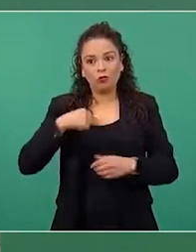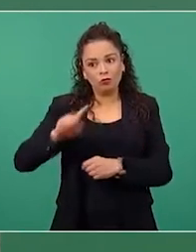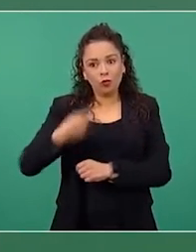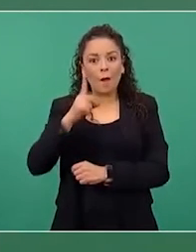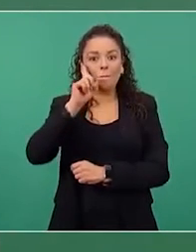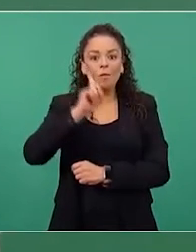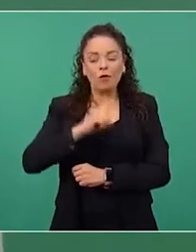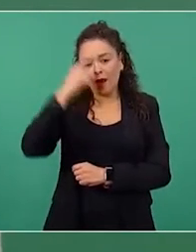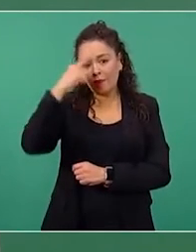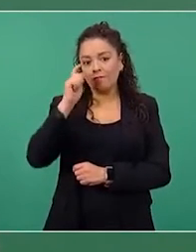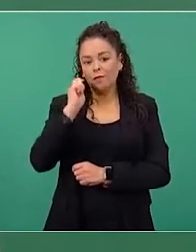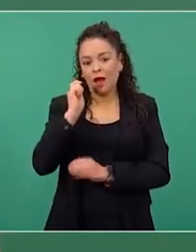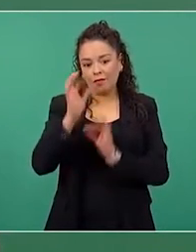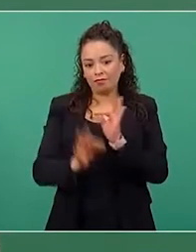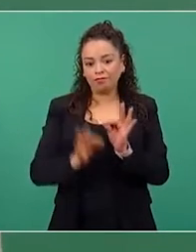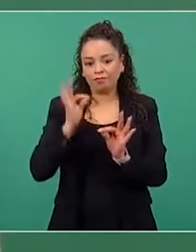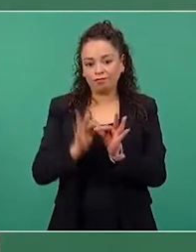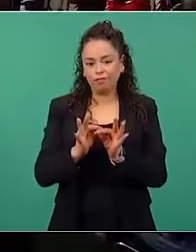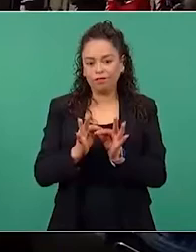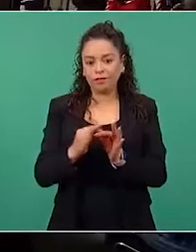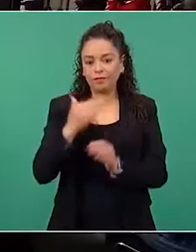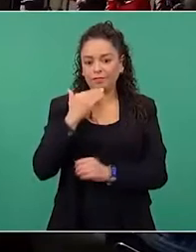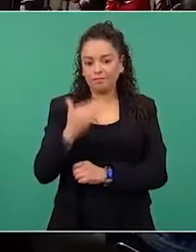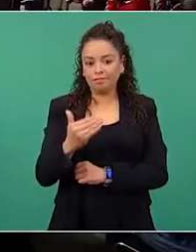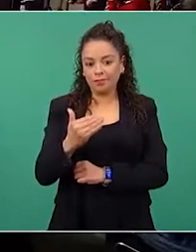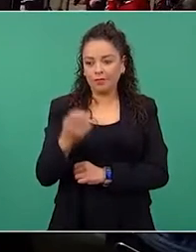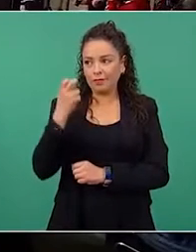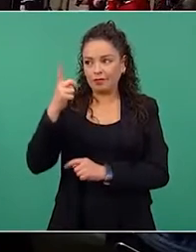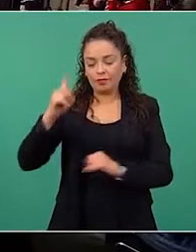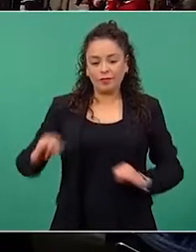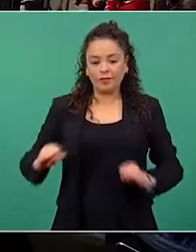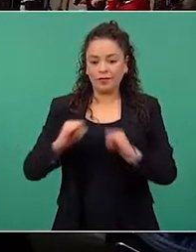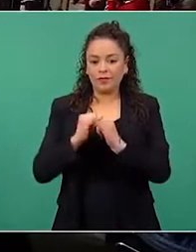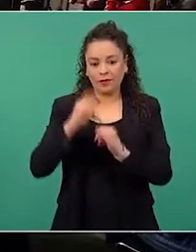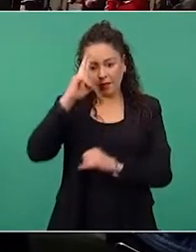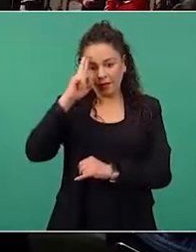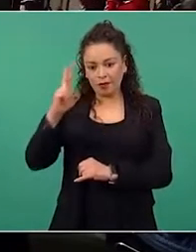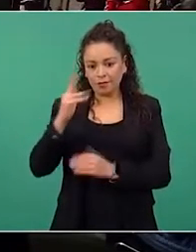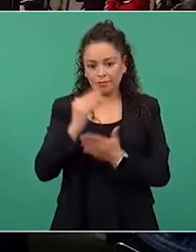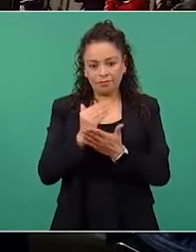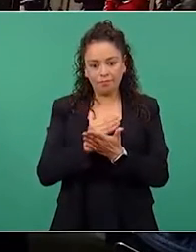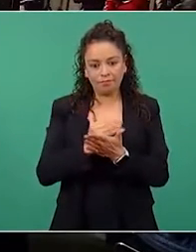completamente con el mandato que tiene esta gran institución. muchas gracias.